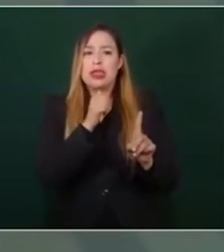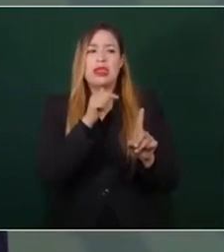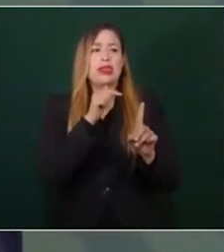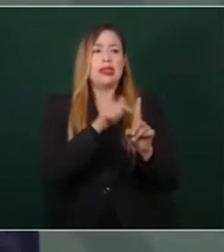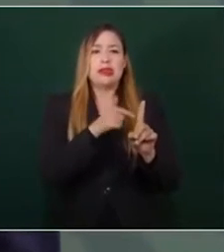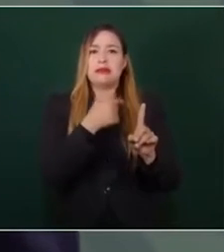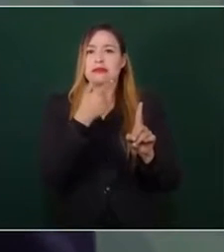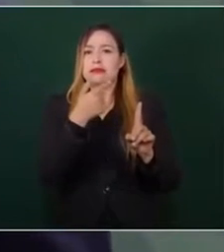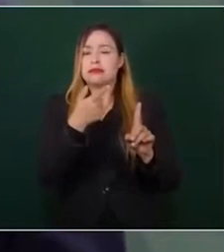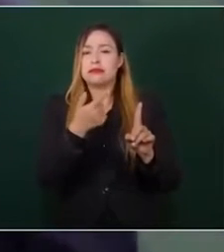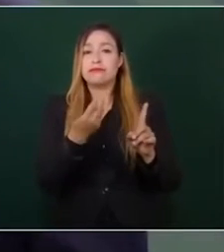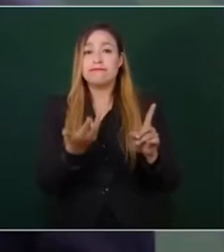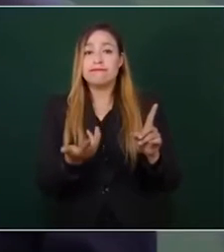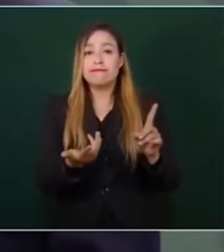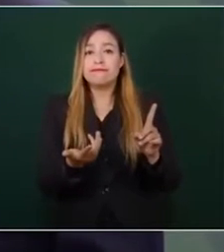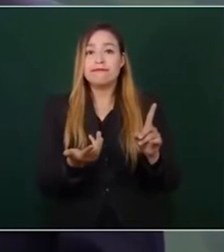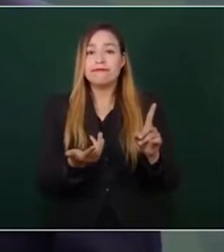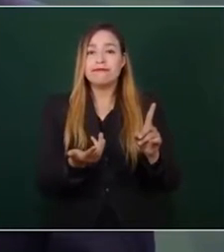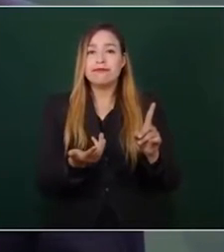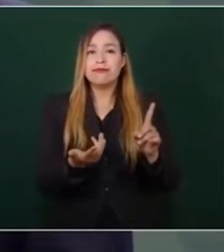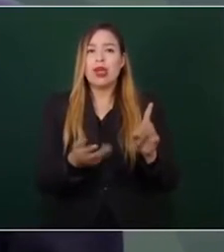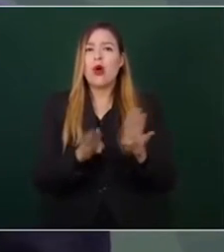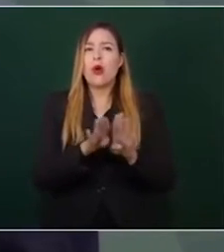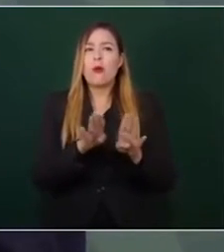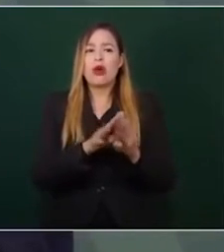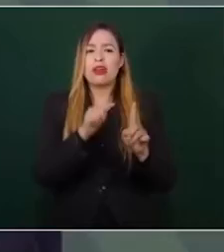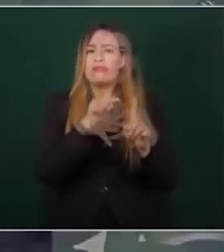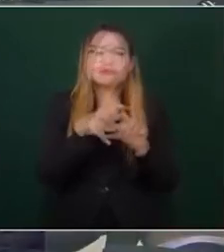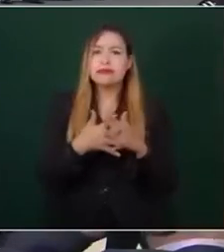revoltosos.